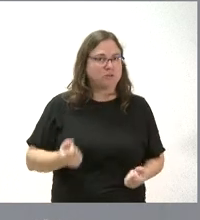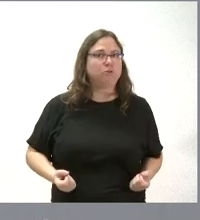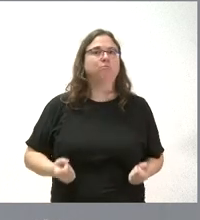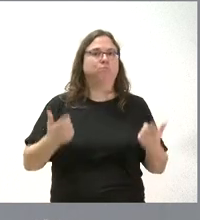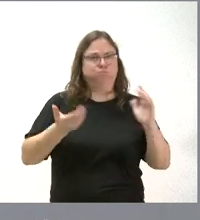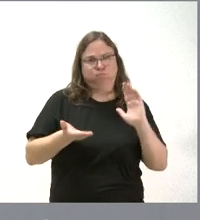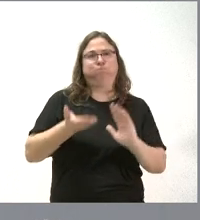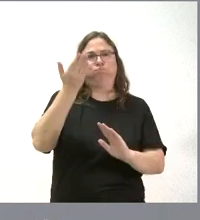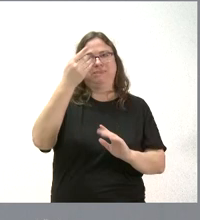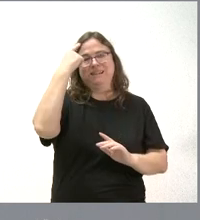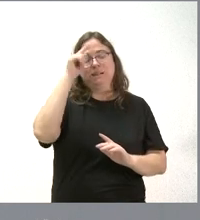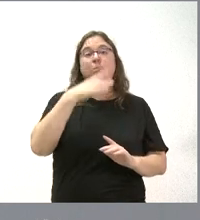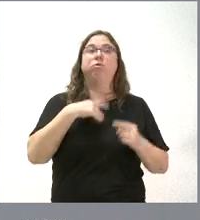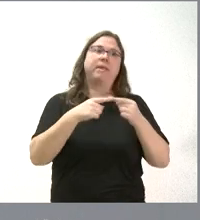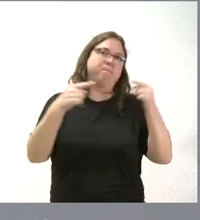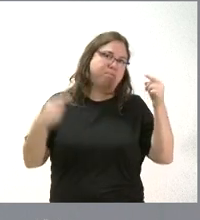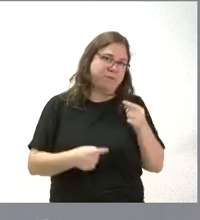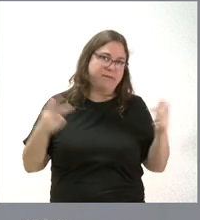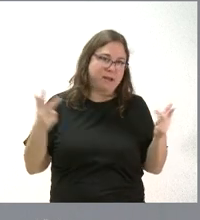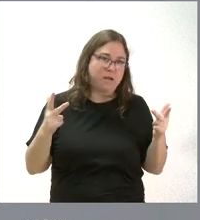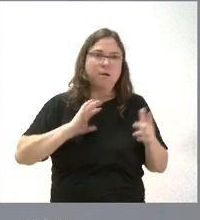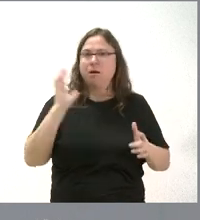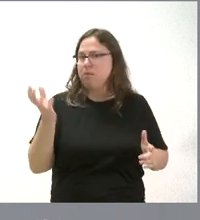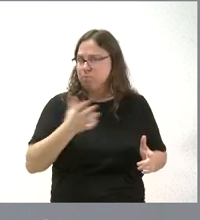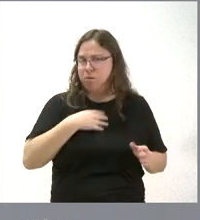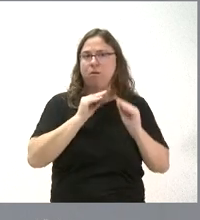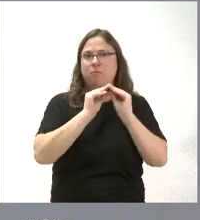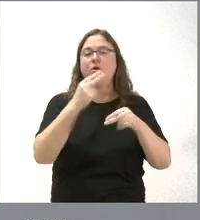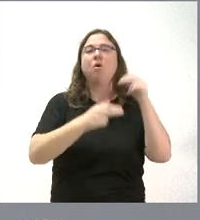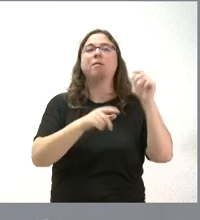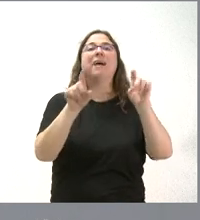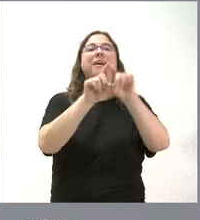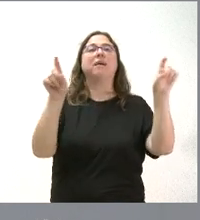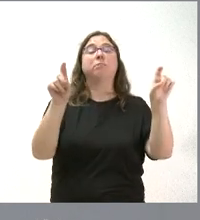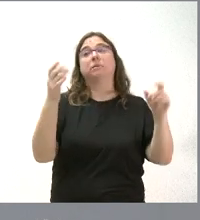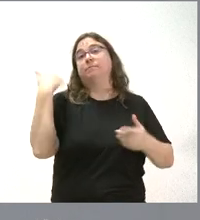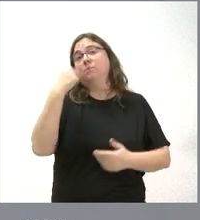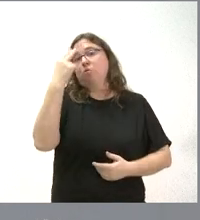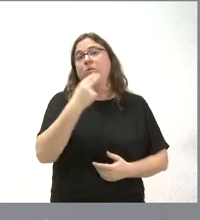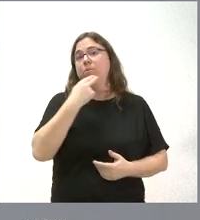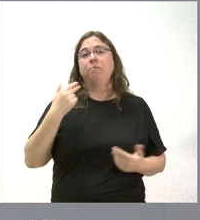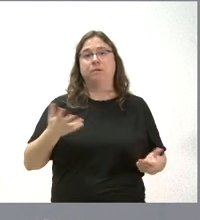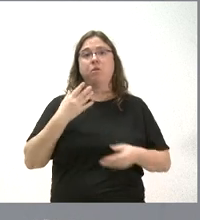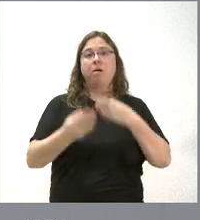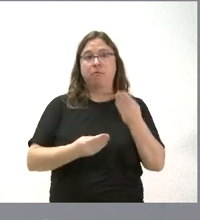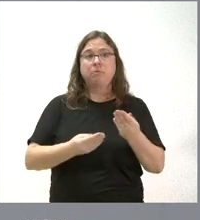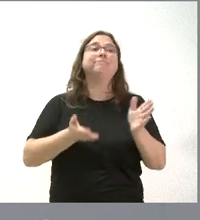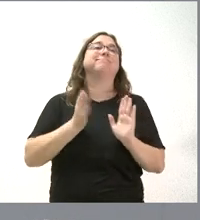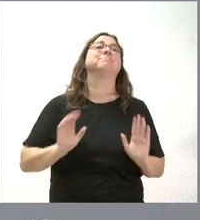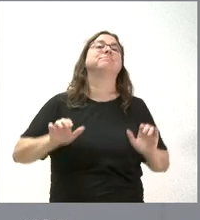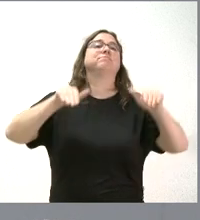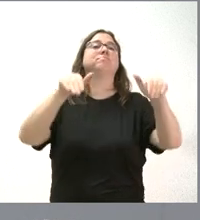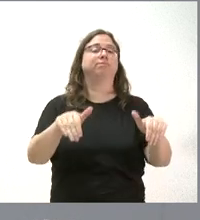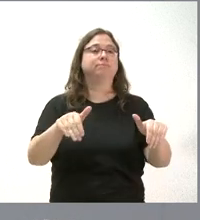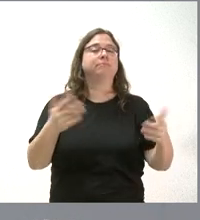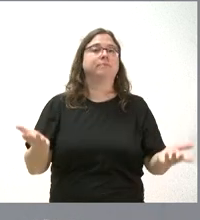y que puede entrar en pérdidas muy graves y que es incapaz de hacer la obra la empresa se comprometió a hacer esta obra y se presentó. Es verdad